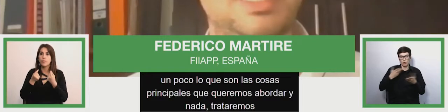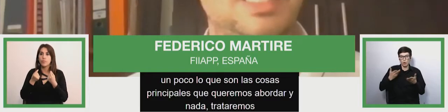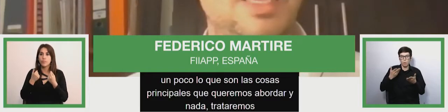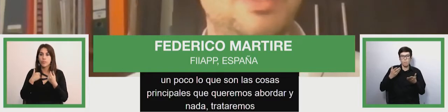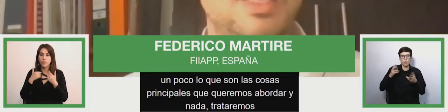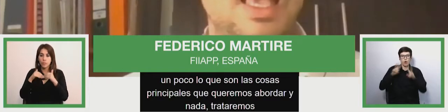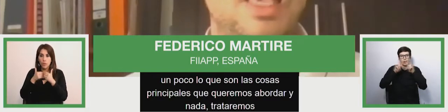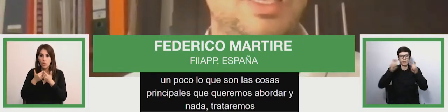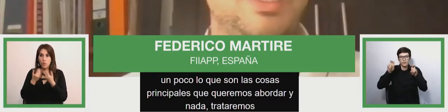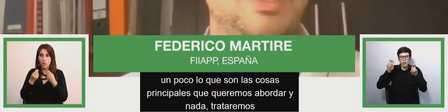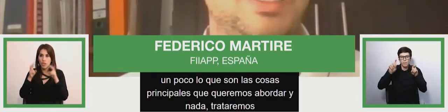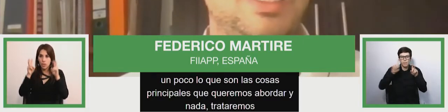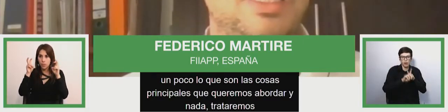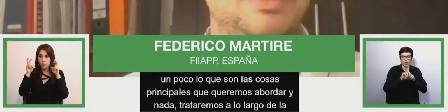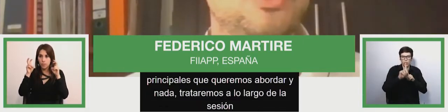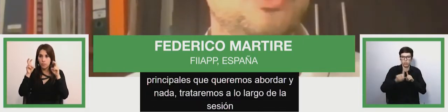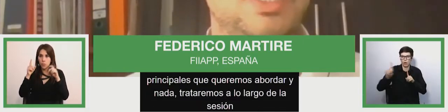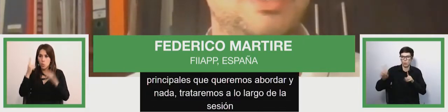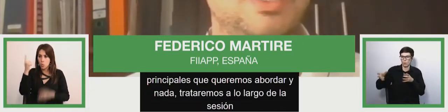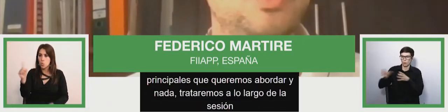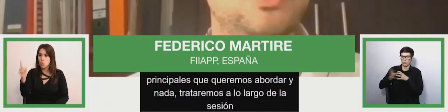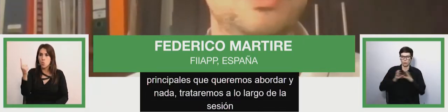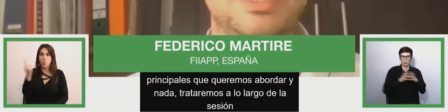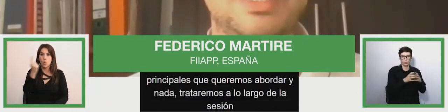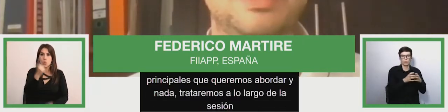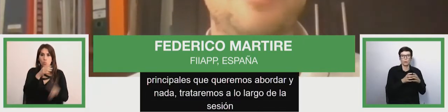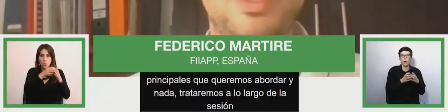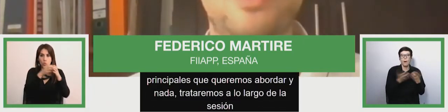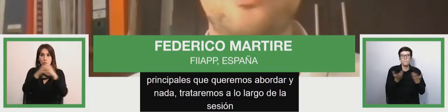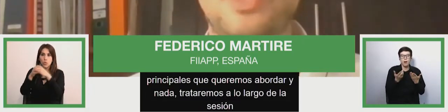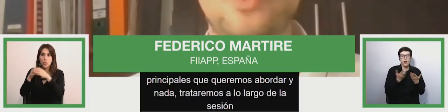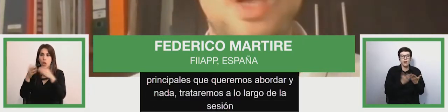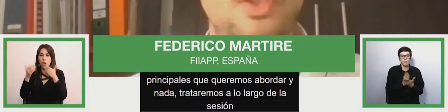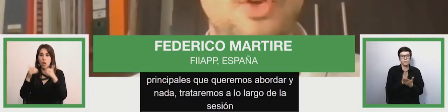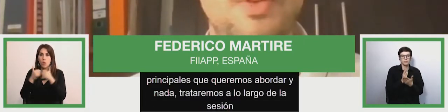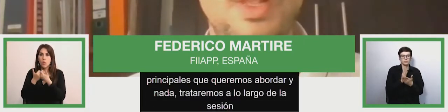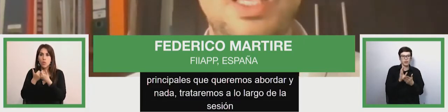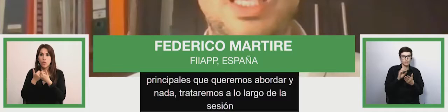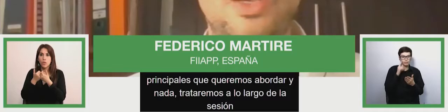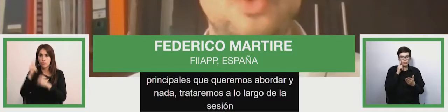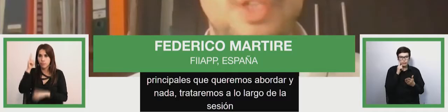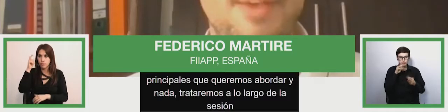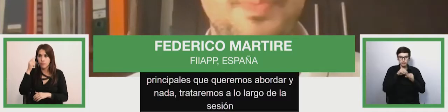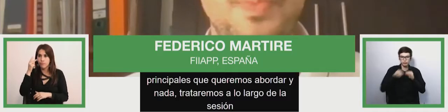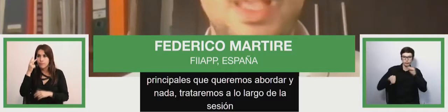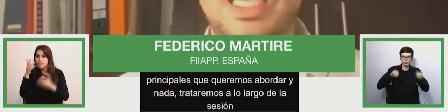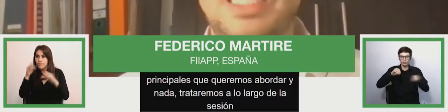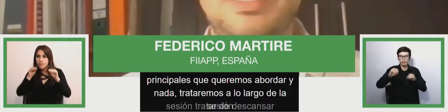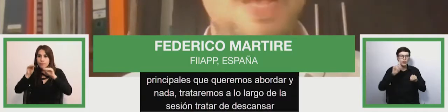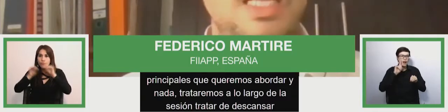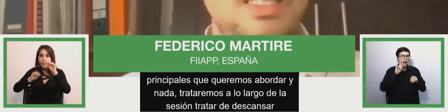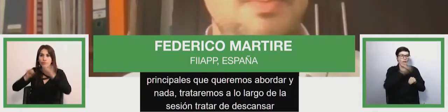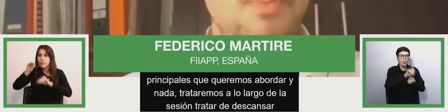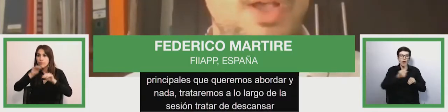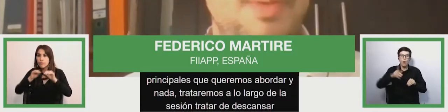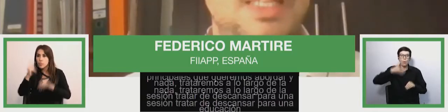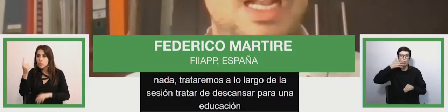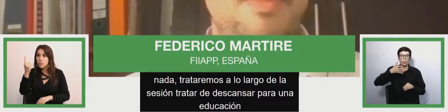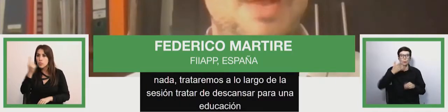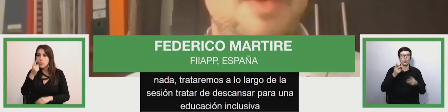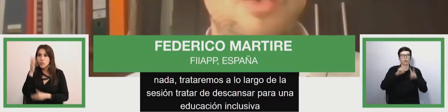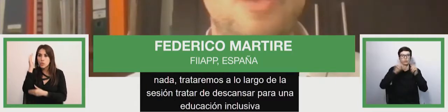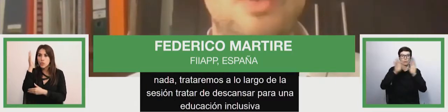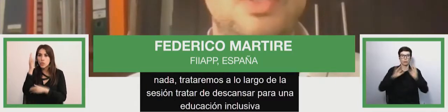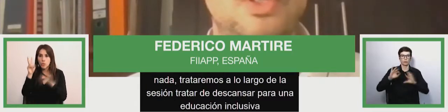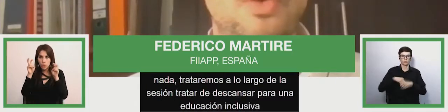tratar, desglosar la cuestión de la data para una educación inclusiva. Sin más, voy a pasar